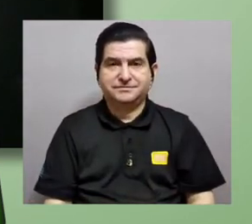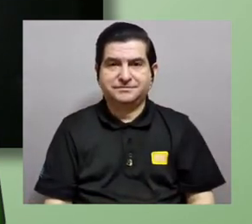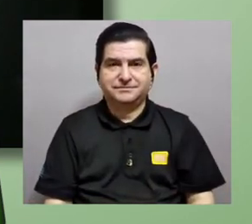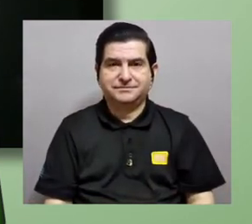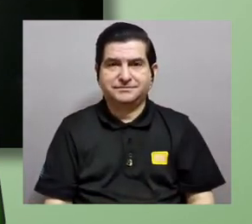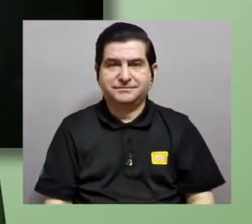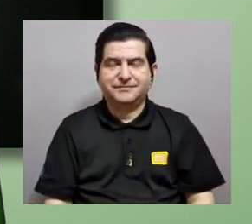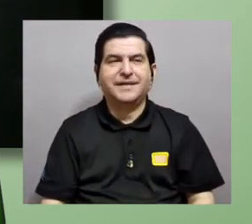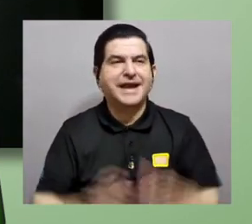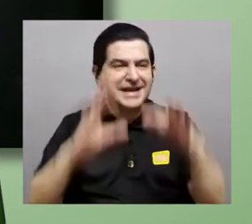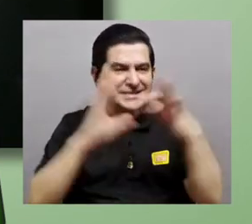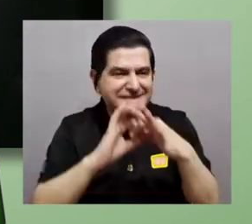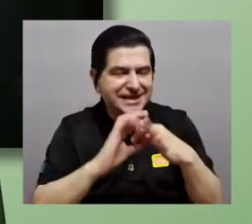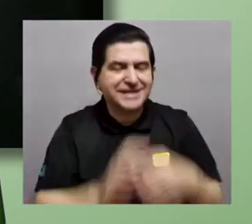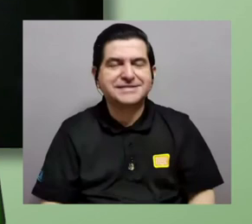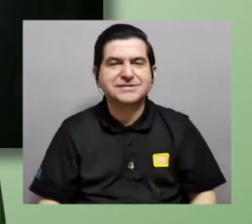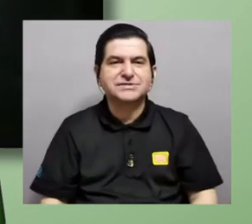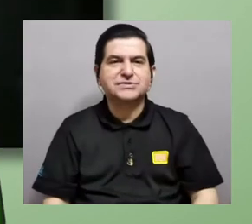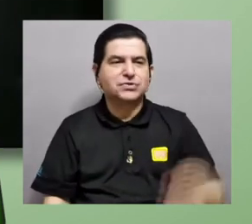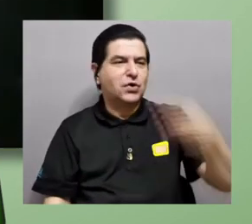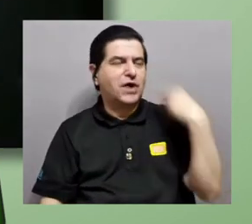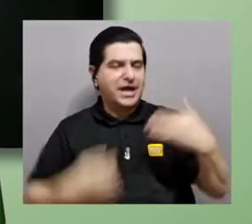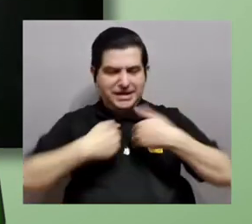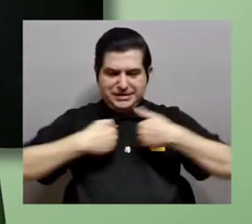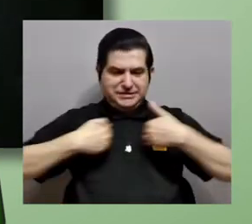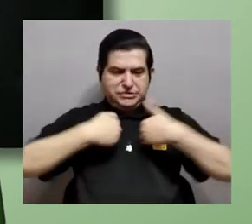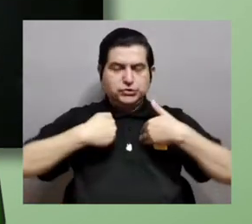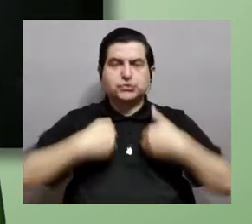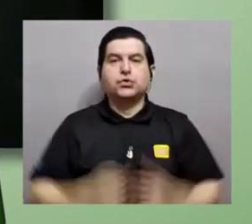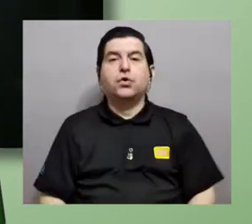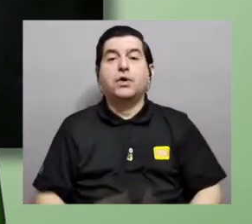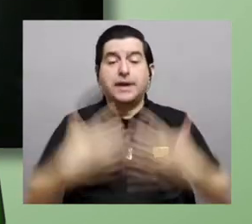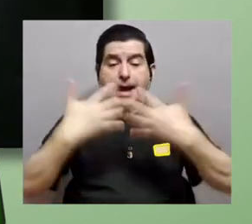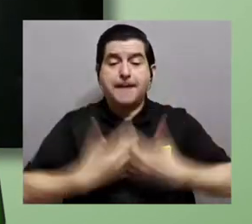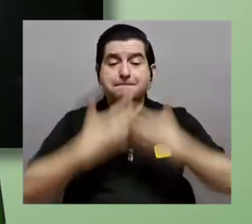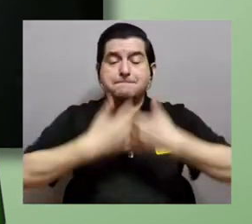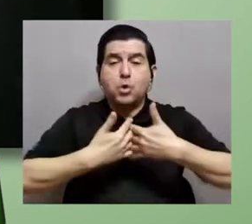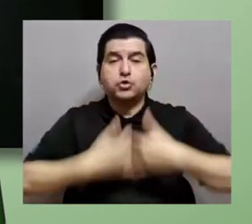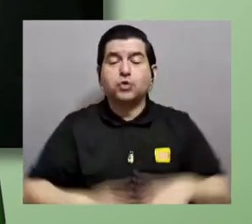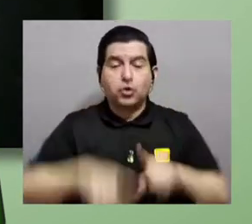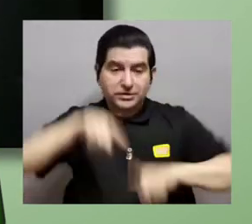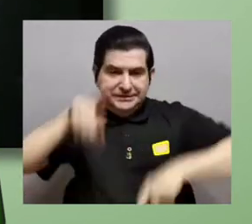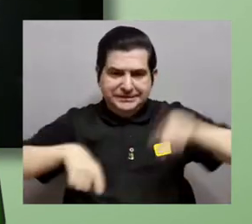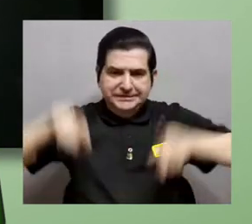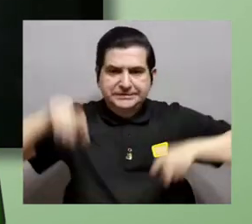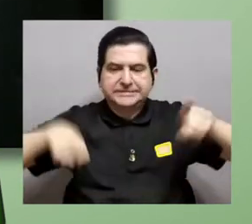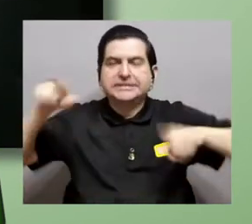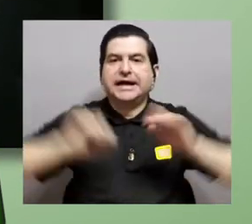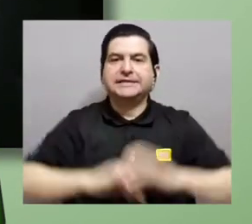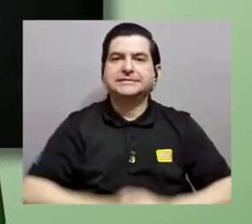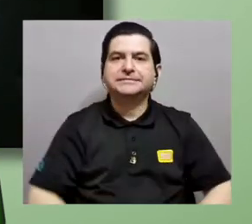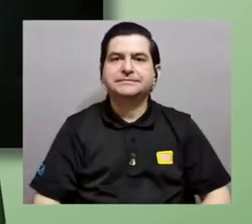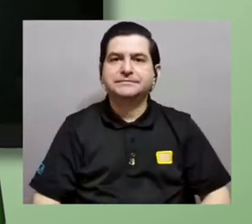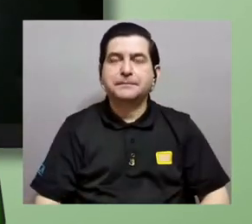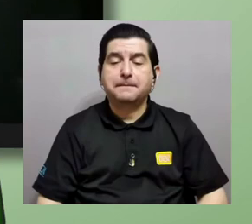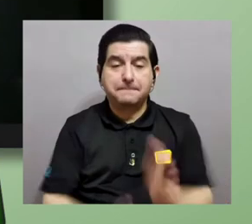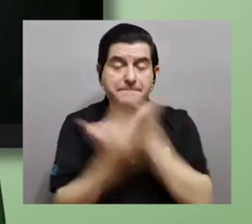el sexo en la historia de los animales es un motor de diversificación.